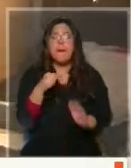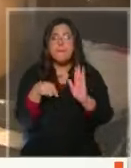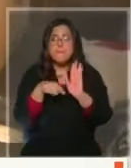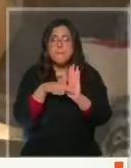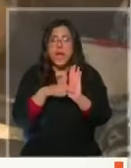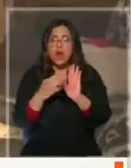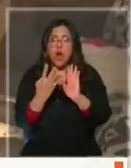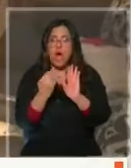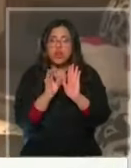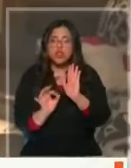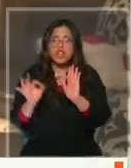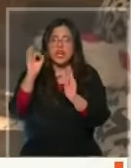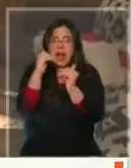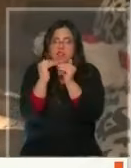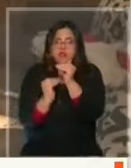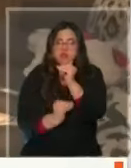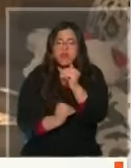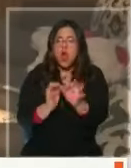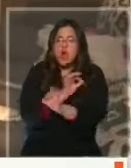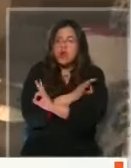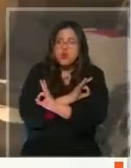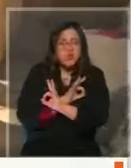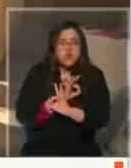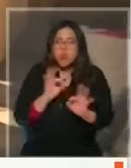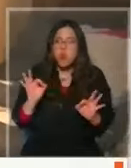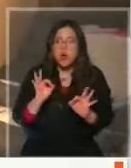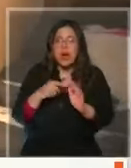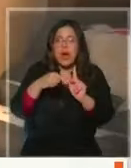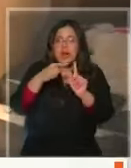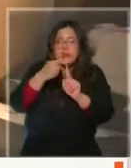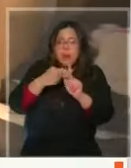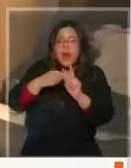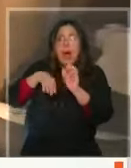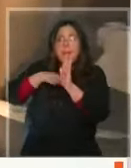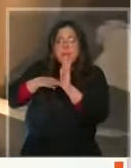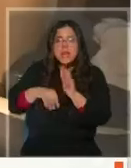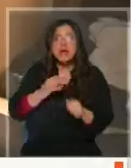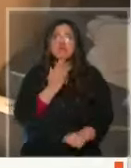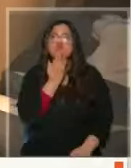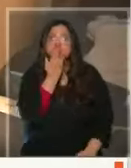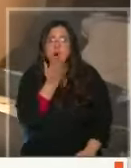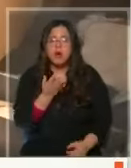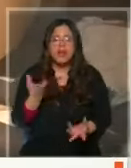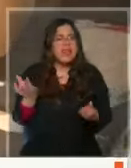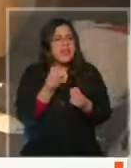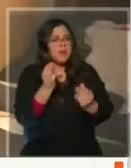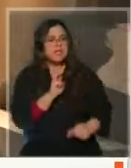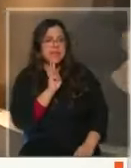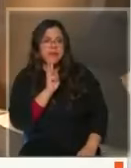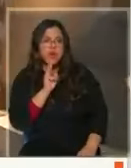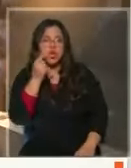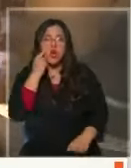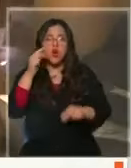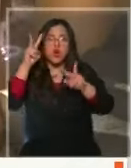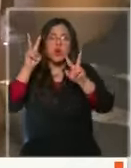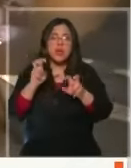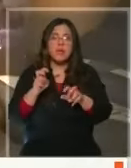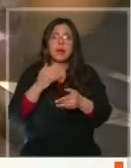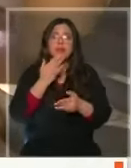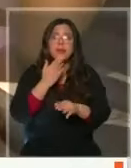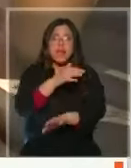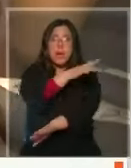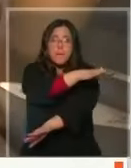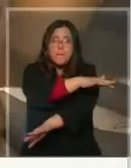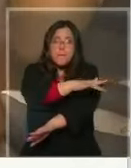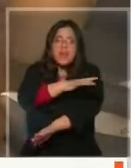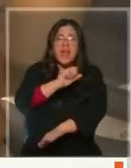grados, nunca había tenido una temperatura tan baja mínima ahí Punta Arenas. ¿Qué pasa el día miércoles? Ahora la alta presión domina también en la zona